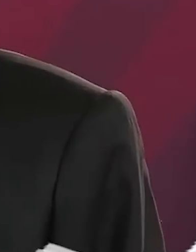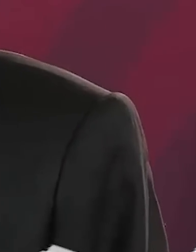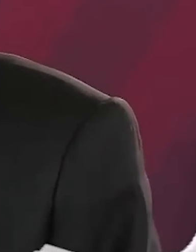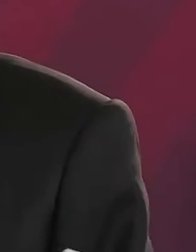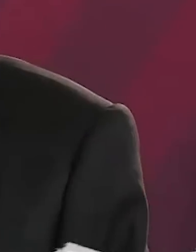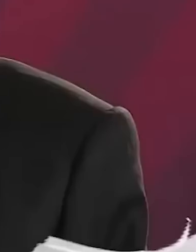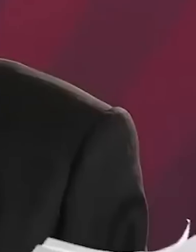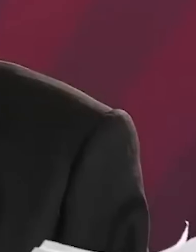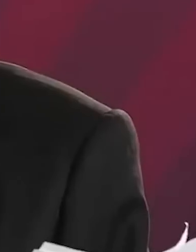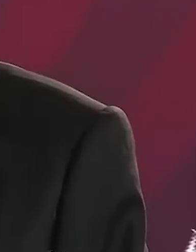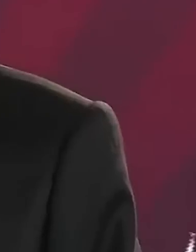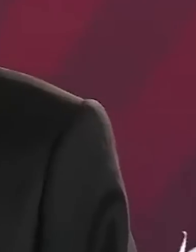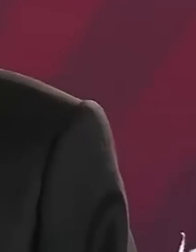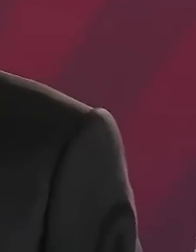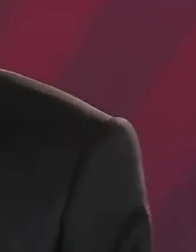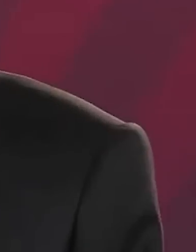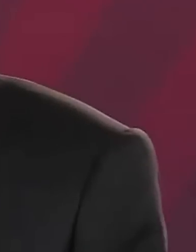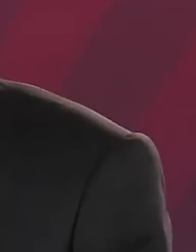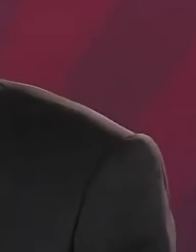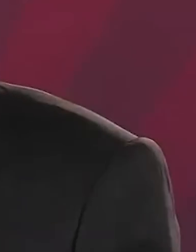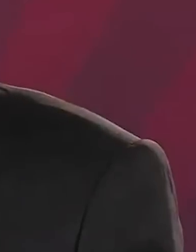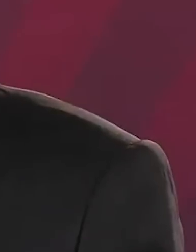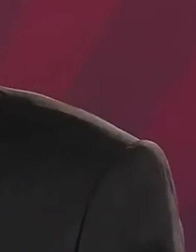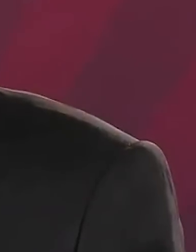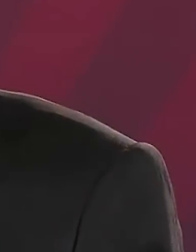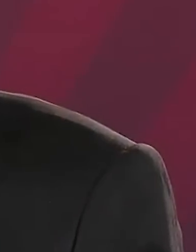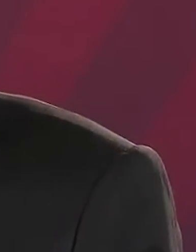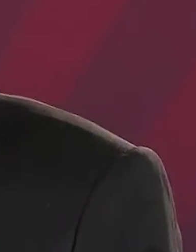Estamos hablando de la Sierra de Chiapas.